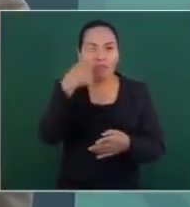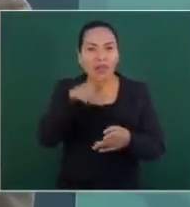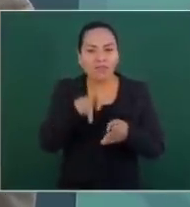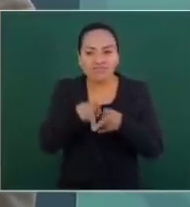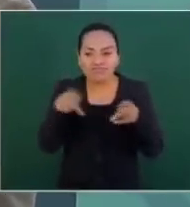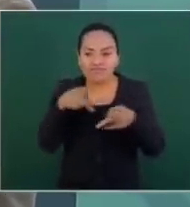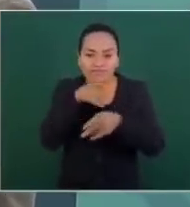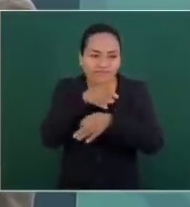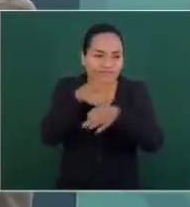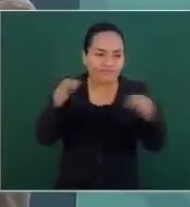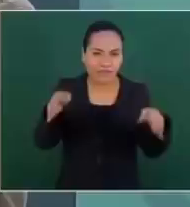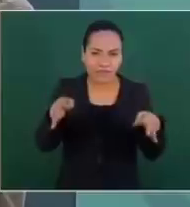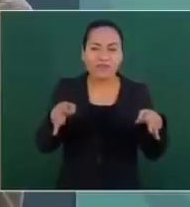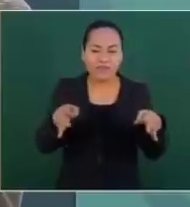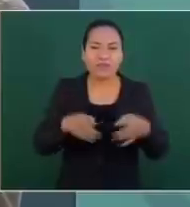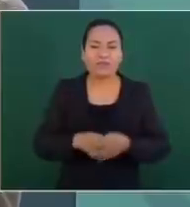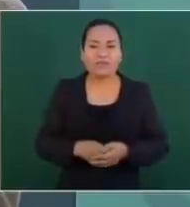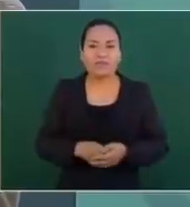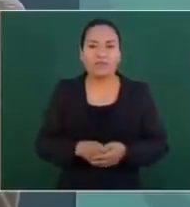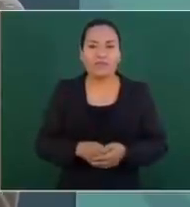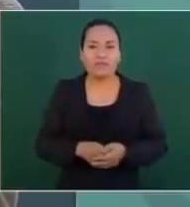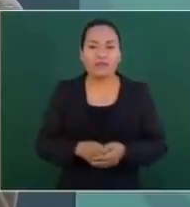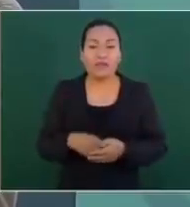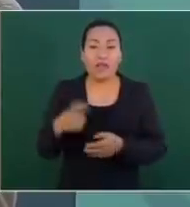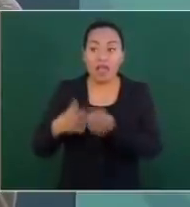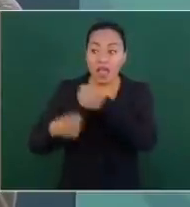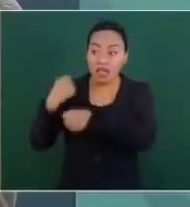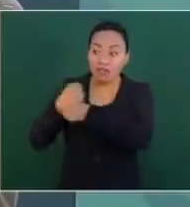porque durante mucho tiempo,